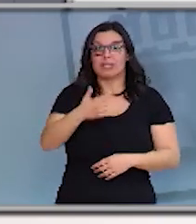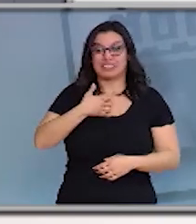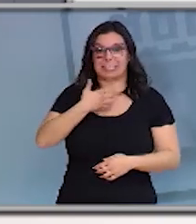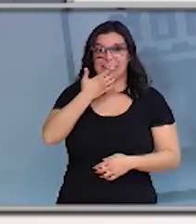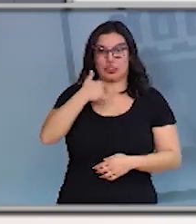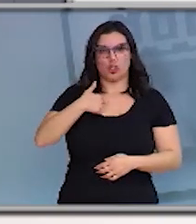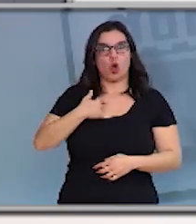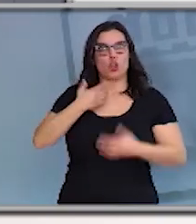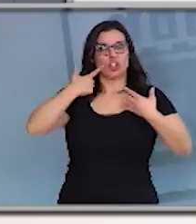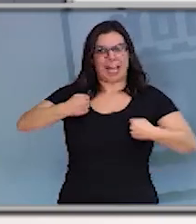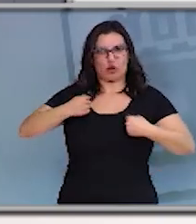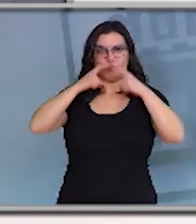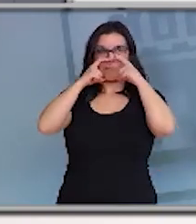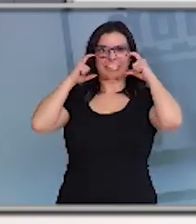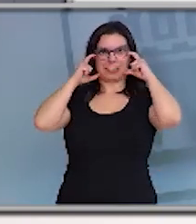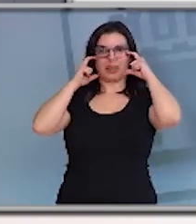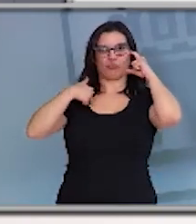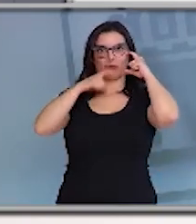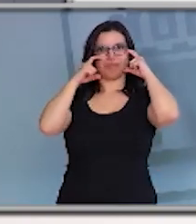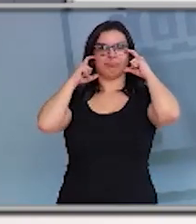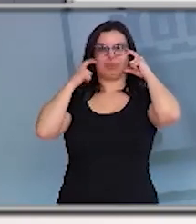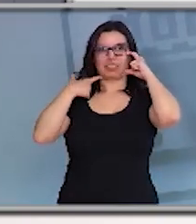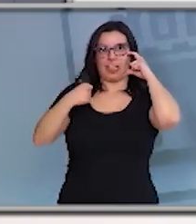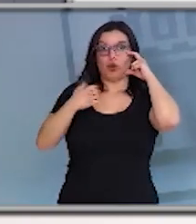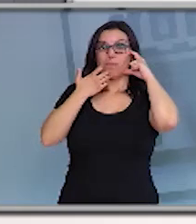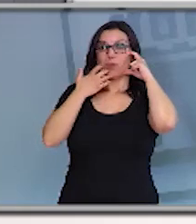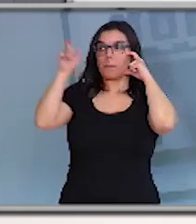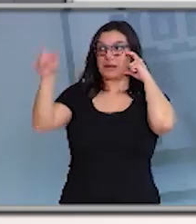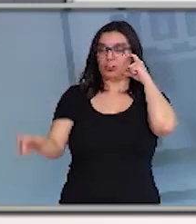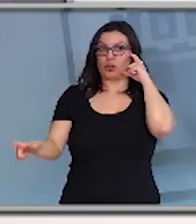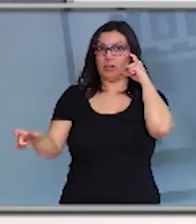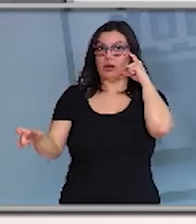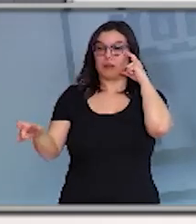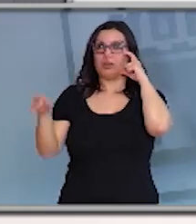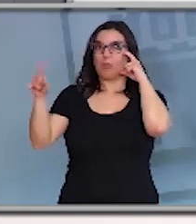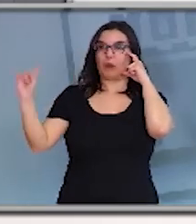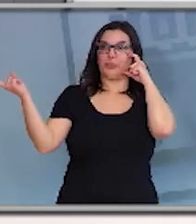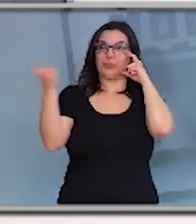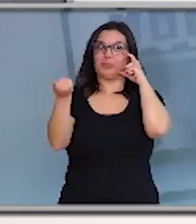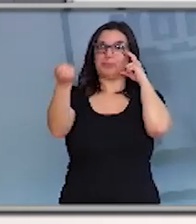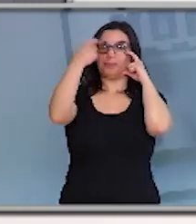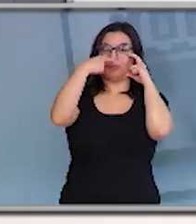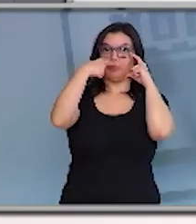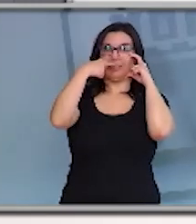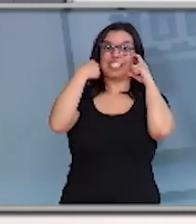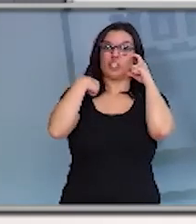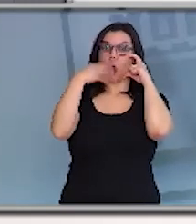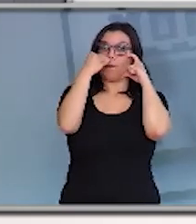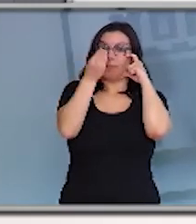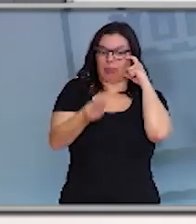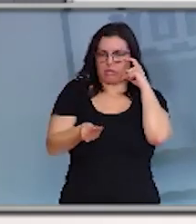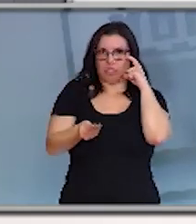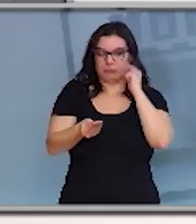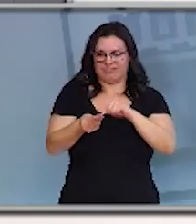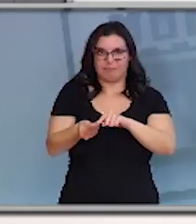y a mí no me pasa nada pero alguien al pasar me deja gotas de saliva en la mascarilla y me la quito mal lo llevo en las